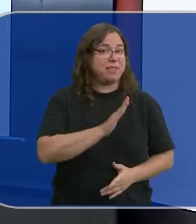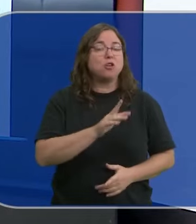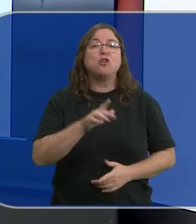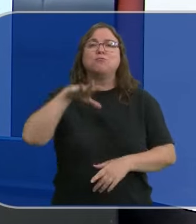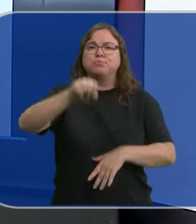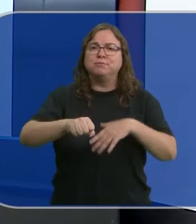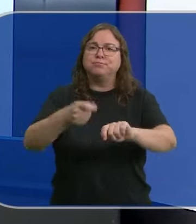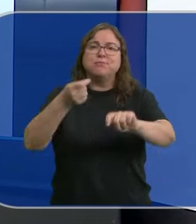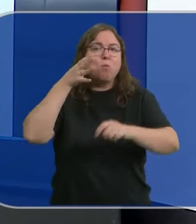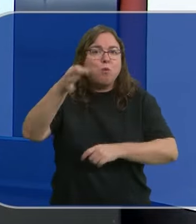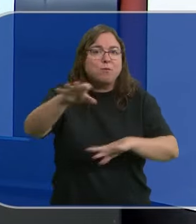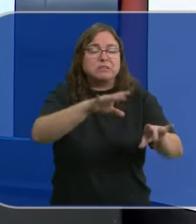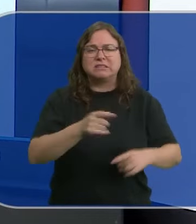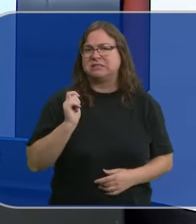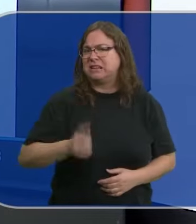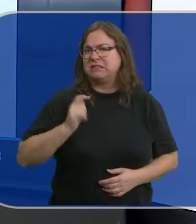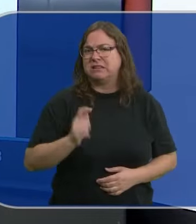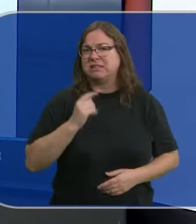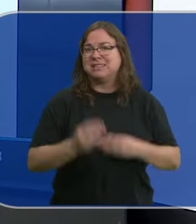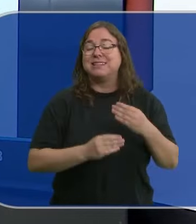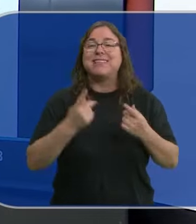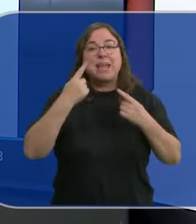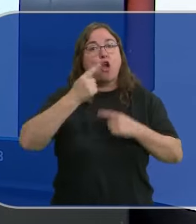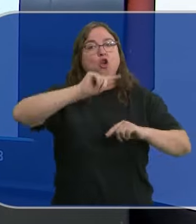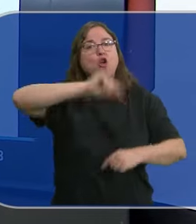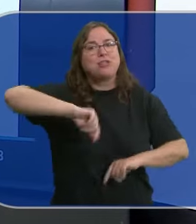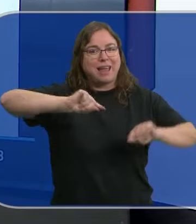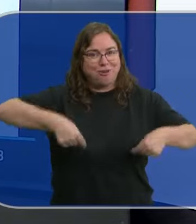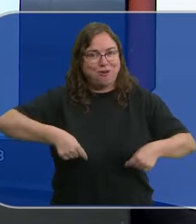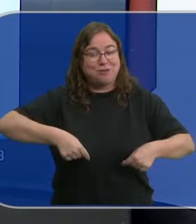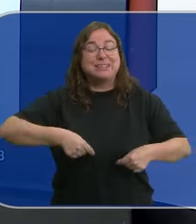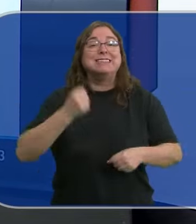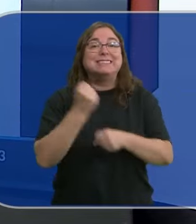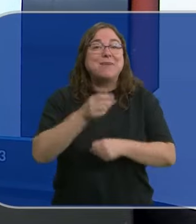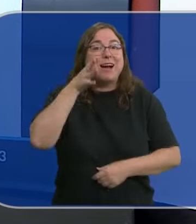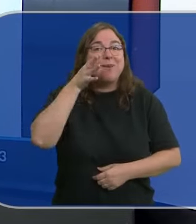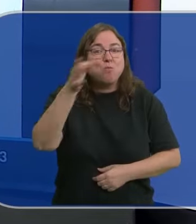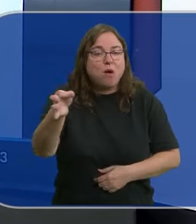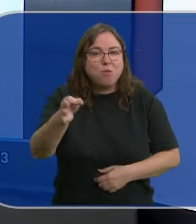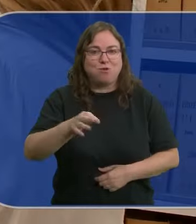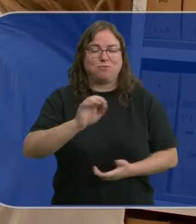este tipo de operaciones es uno de los actos más habituales para los notarios que trabajan en la Castilla y León rural.